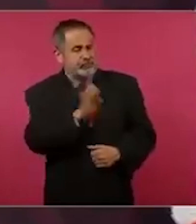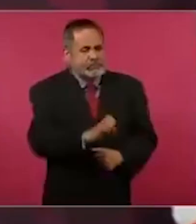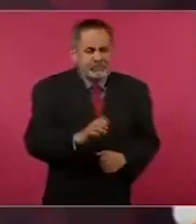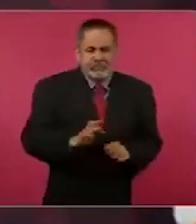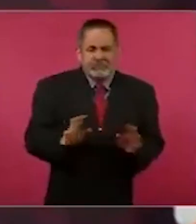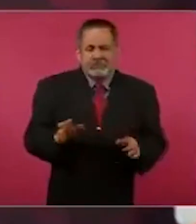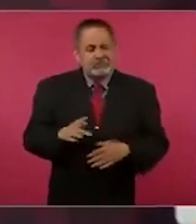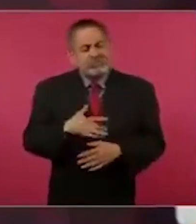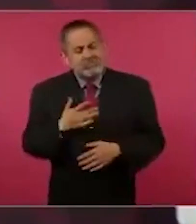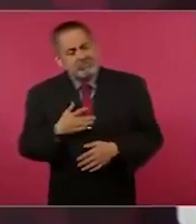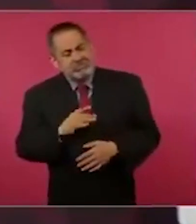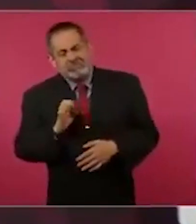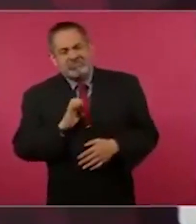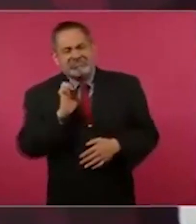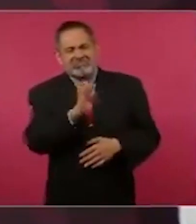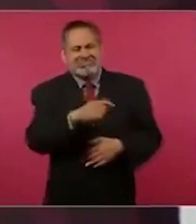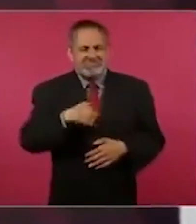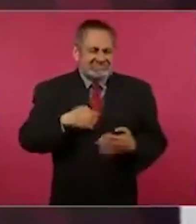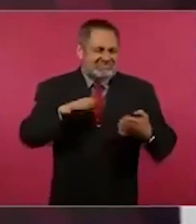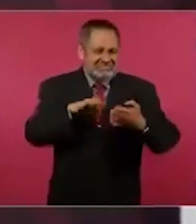tengo enemigos,